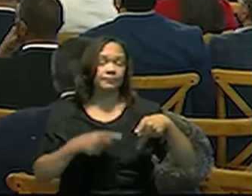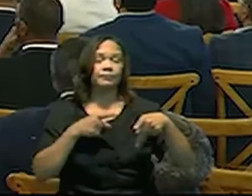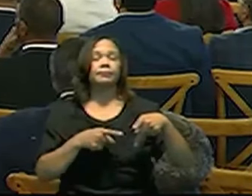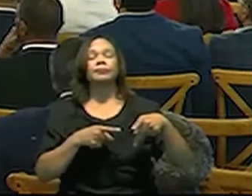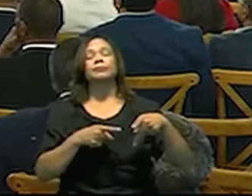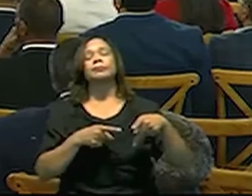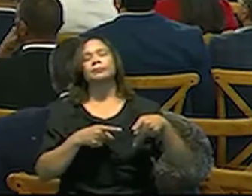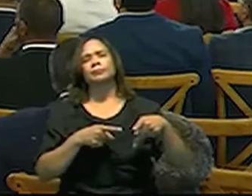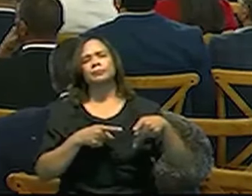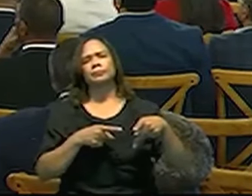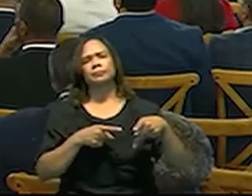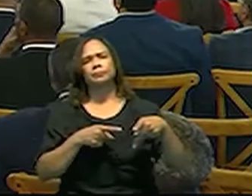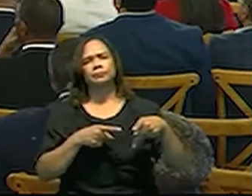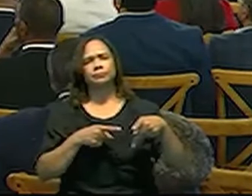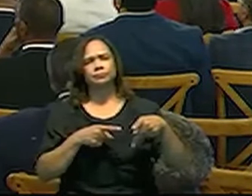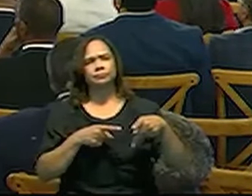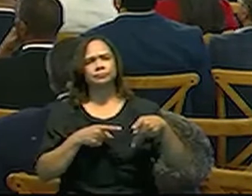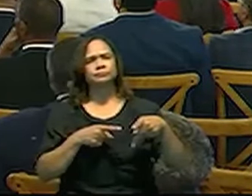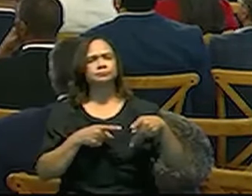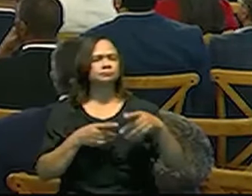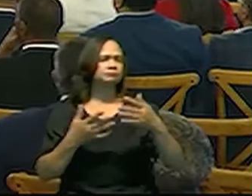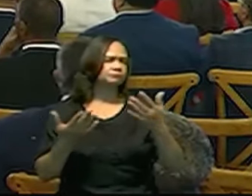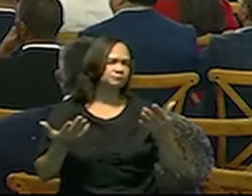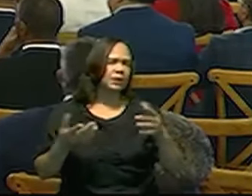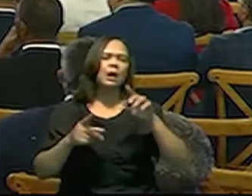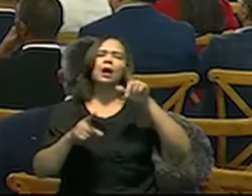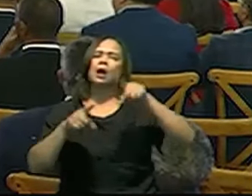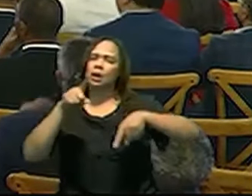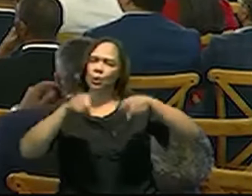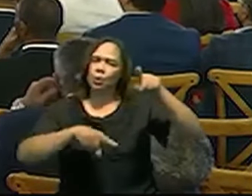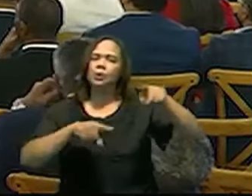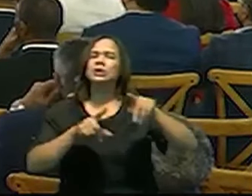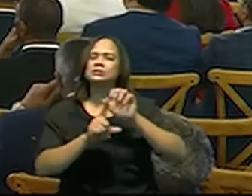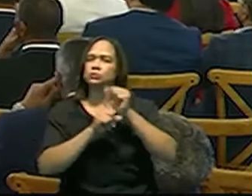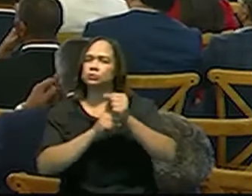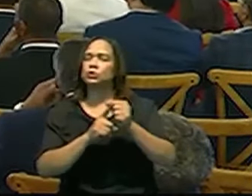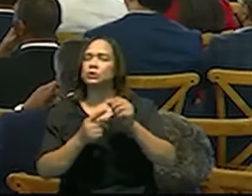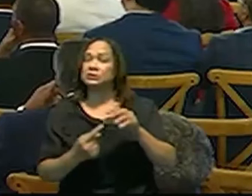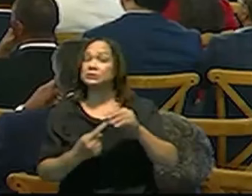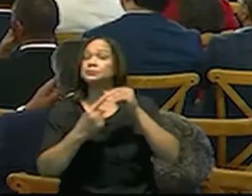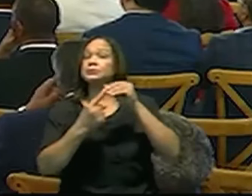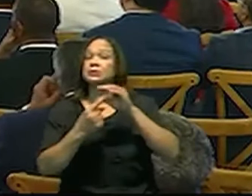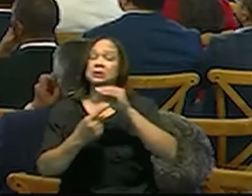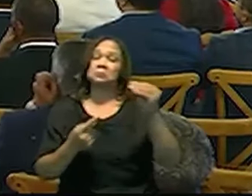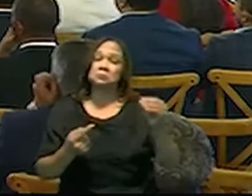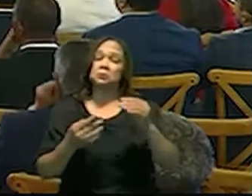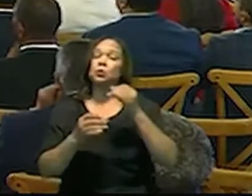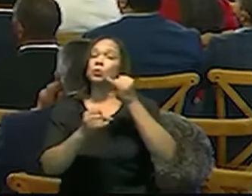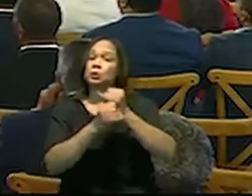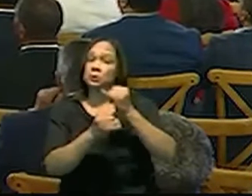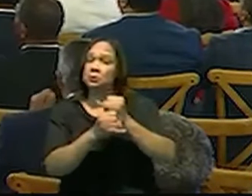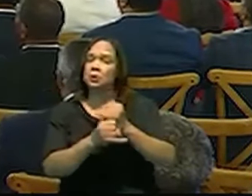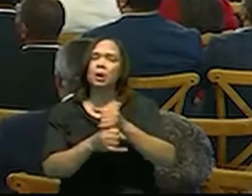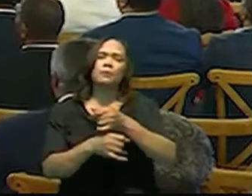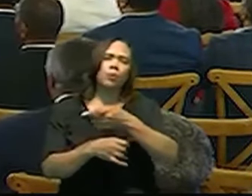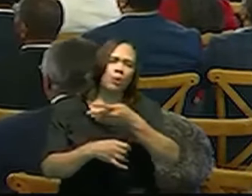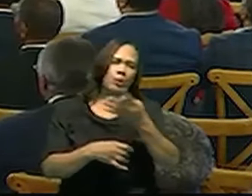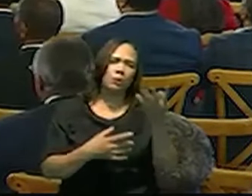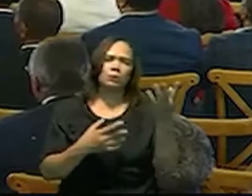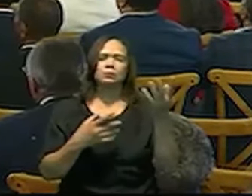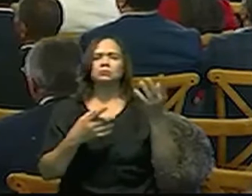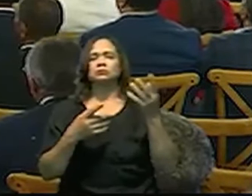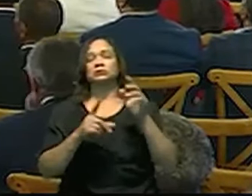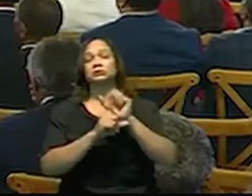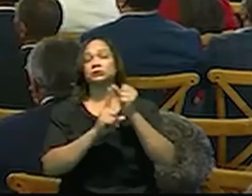que prever que pueden darse situaciones extraordinarias, en donde una determinada institución, por alguna situación,